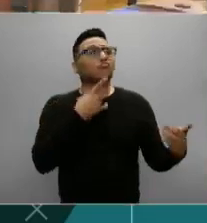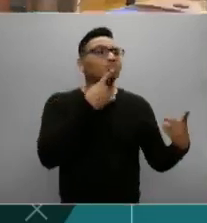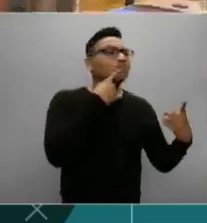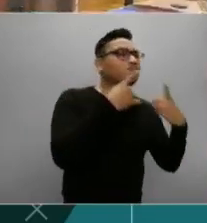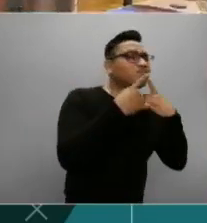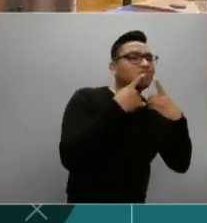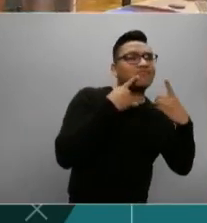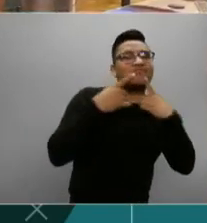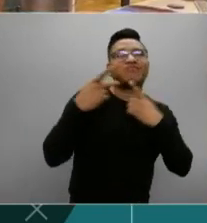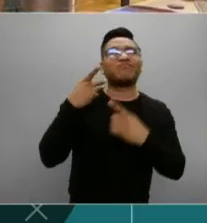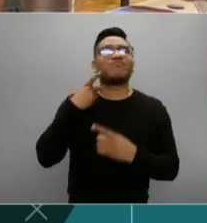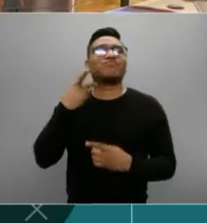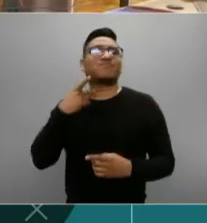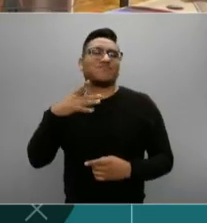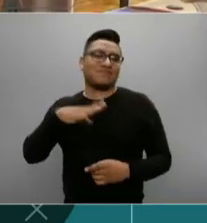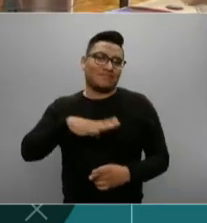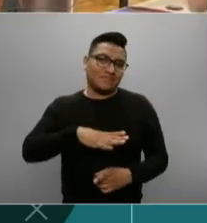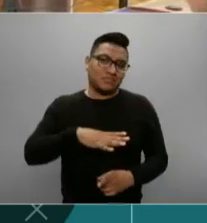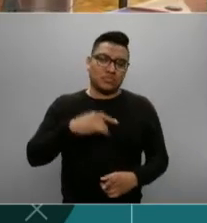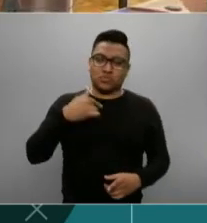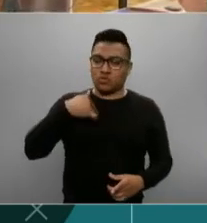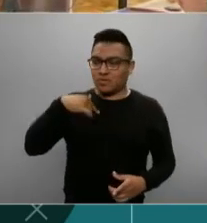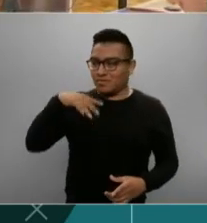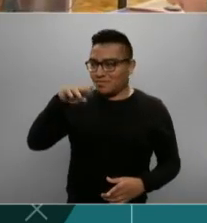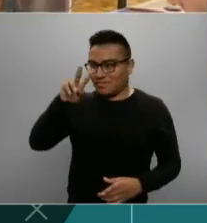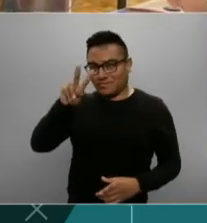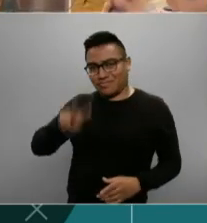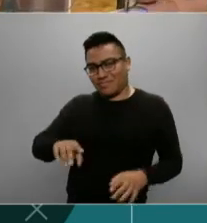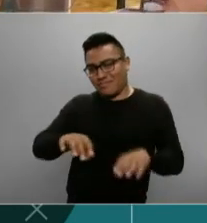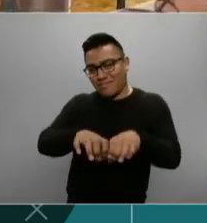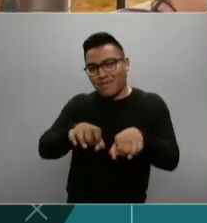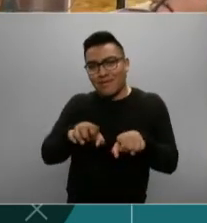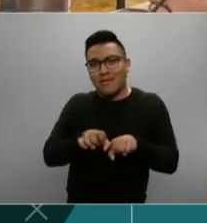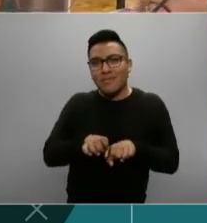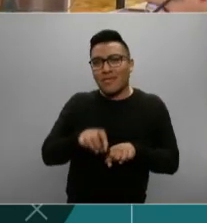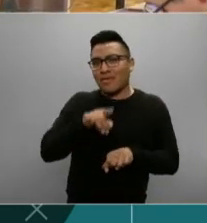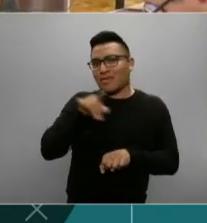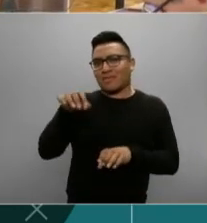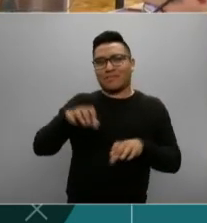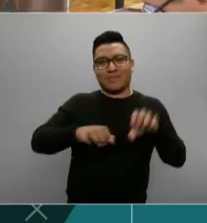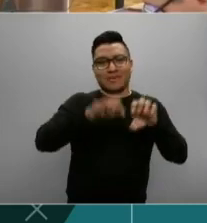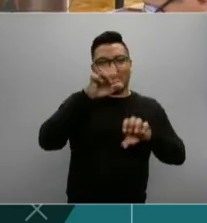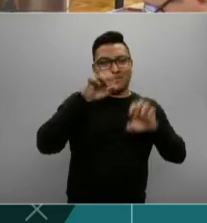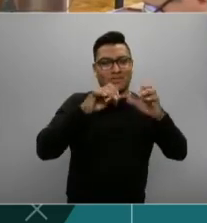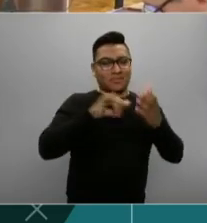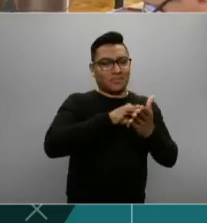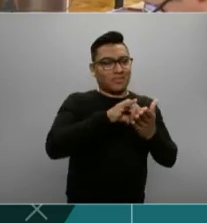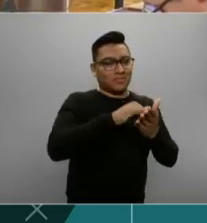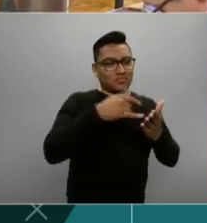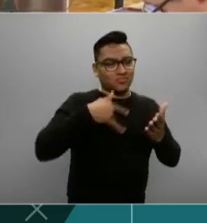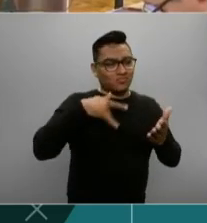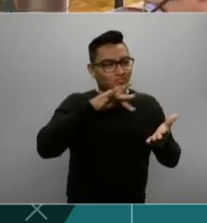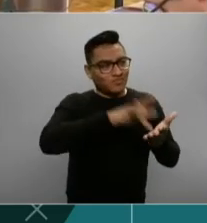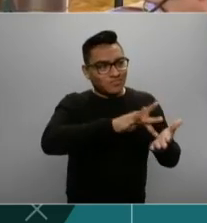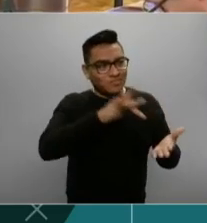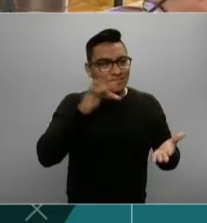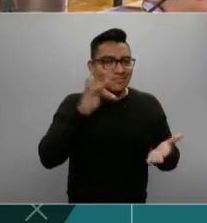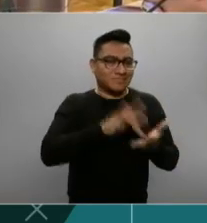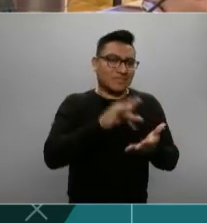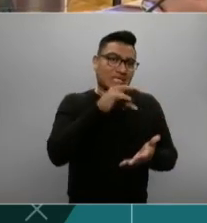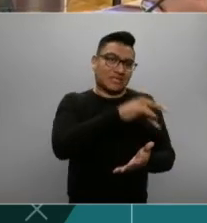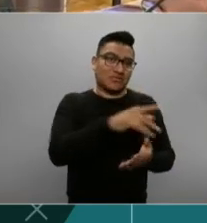yo tengo que agradecer primero a mi equipo en la Embajada de Nueva York, es un equipo pequeño,